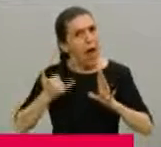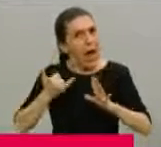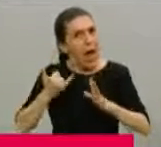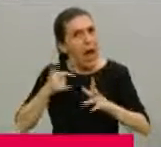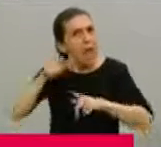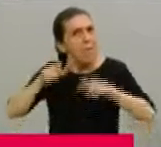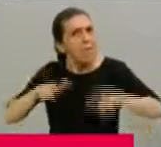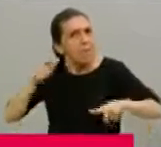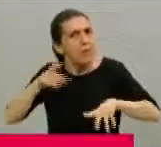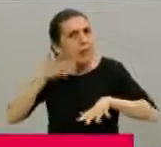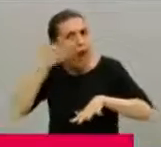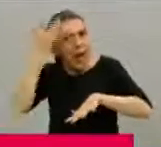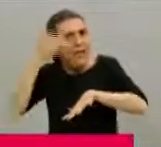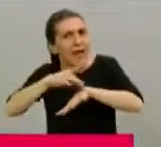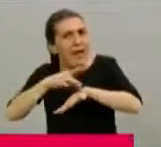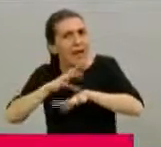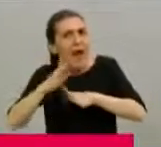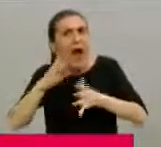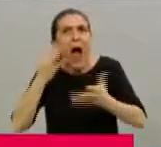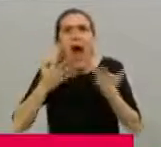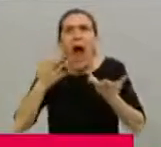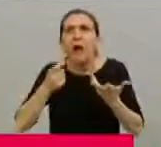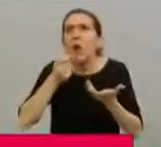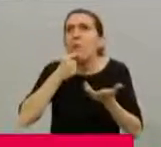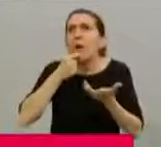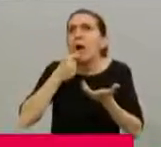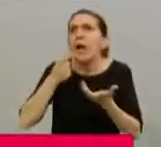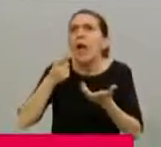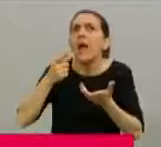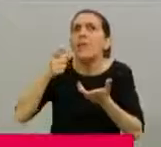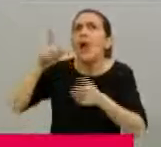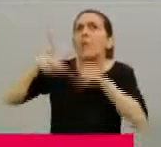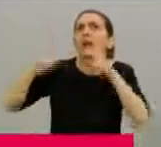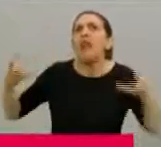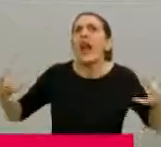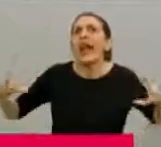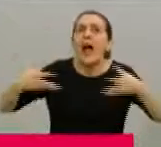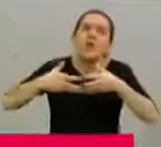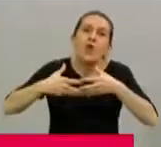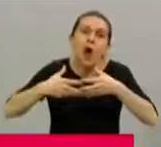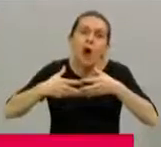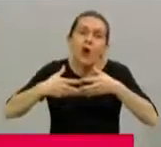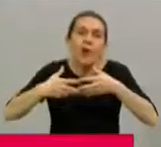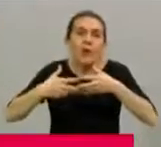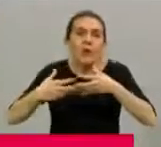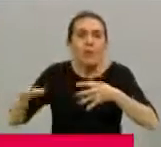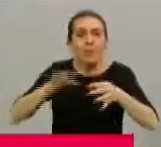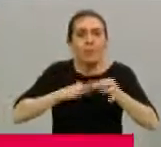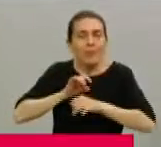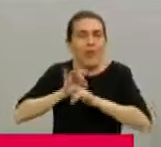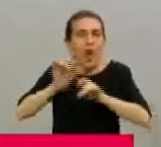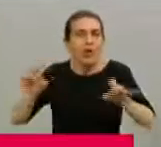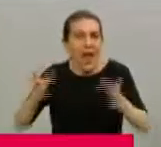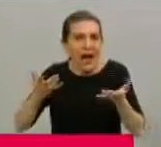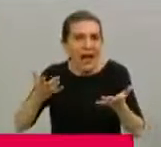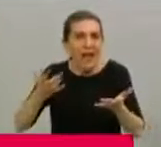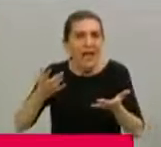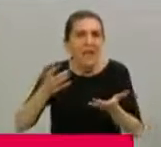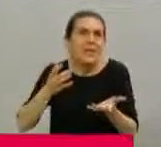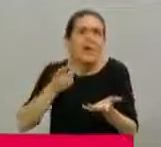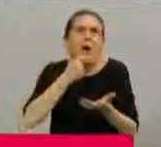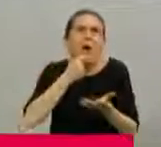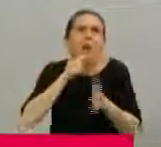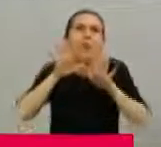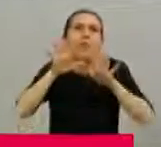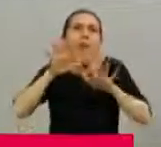algunas circunstancias de reuniones que nos produjeron algunos picos en estos días, reuniones de más